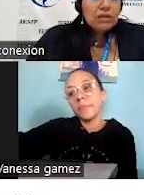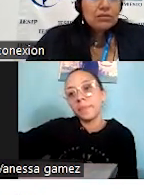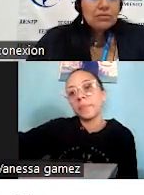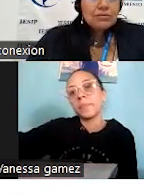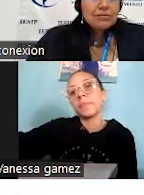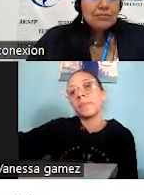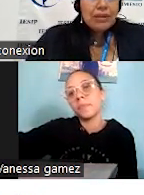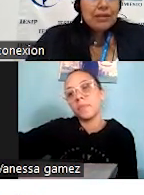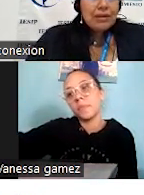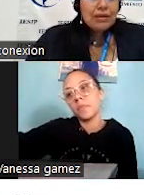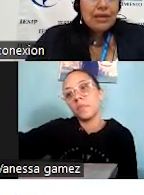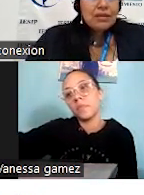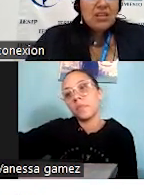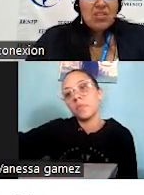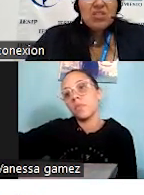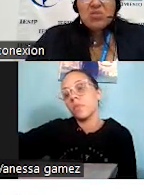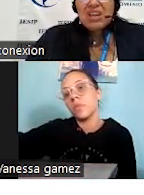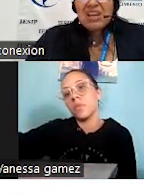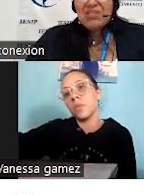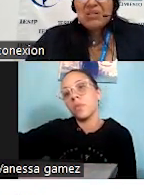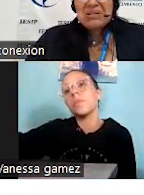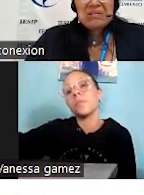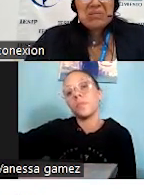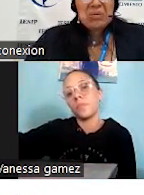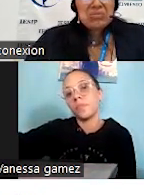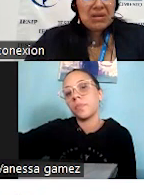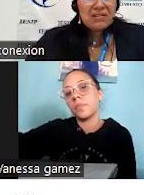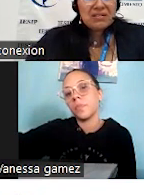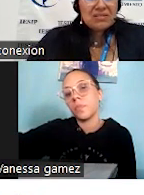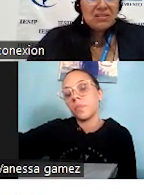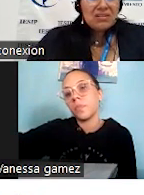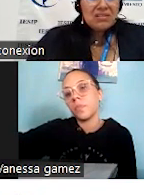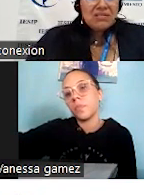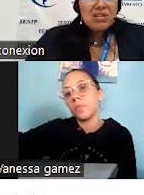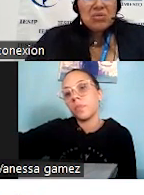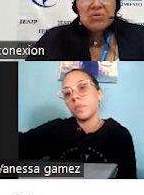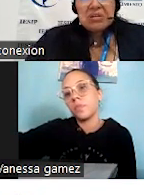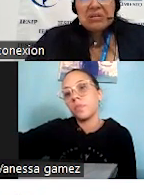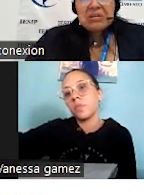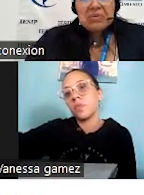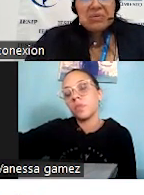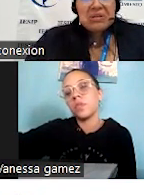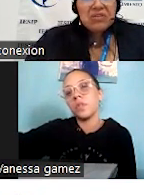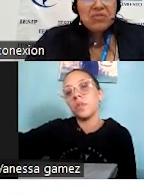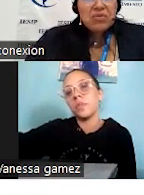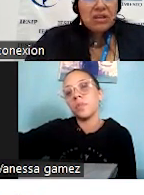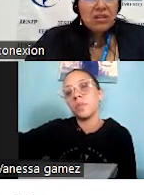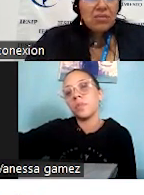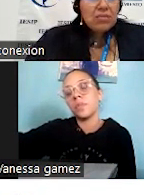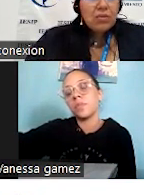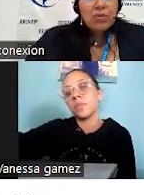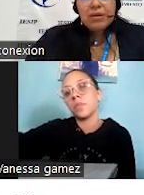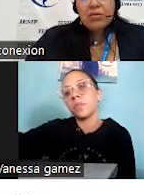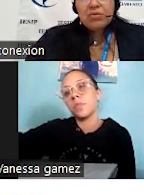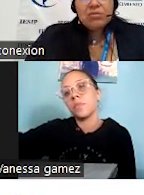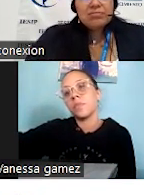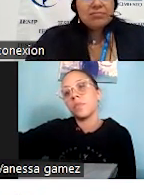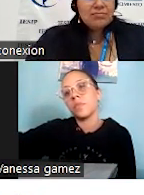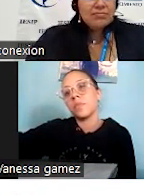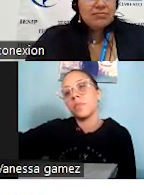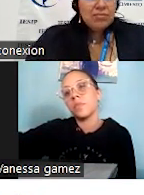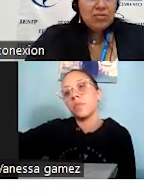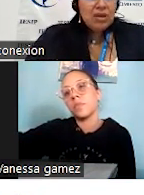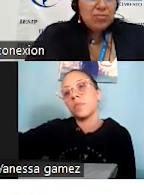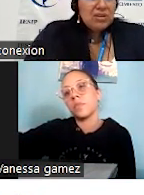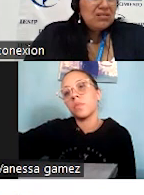ahí no hay contacto. Pierdes el cliente. No, resulta que ahí no, en eso no contestan. Y no contestan tampoco el teléfono. Acá debe me voy para otro.